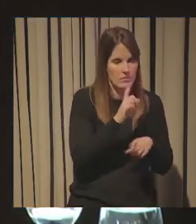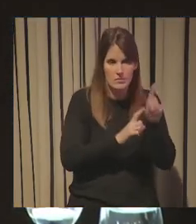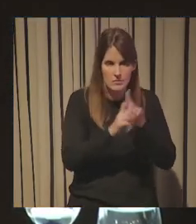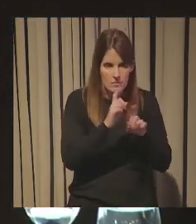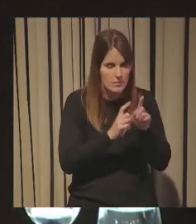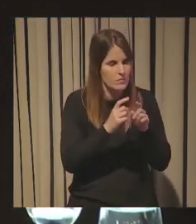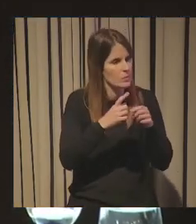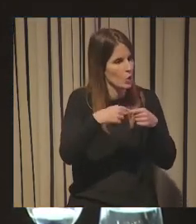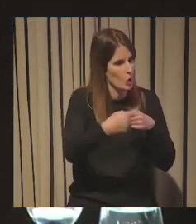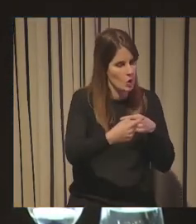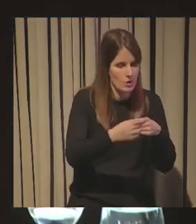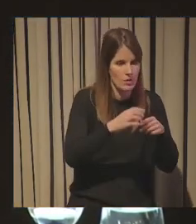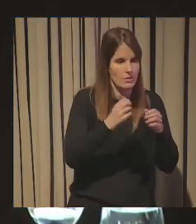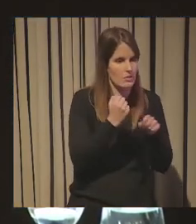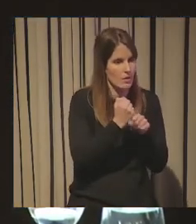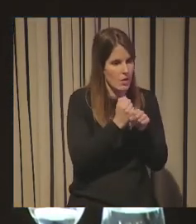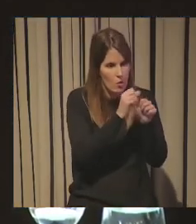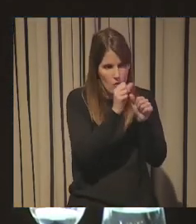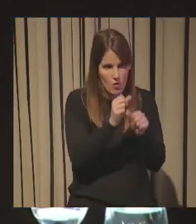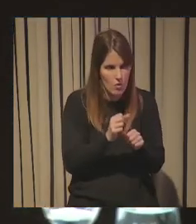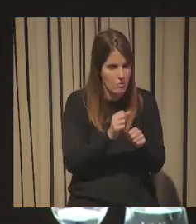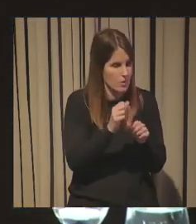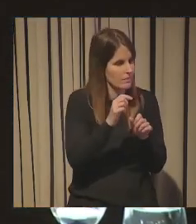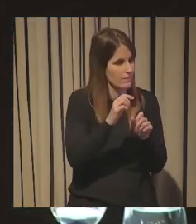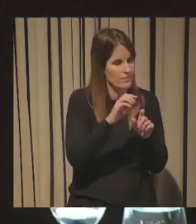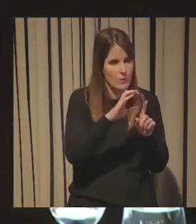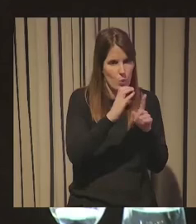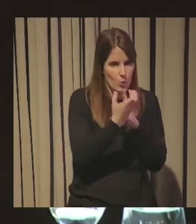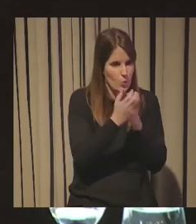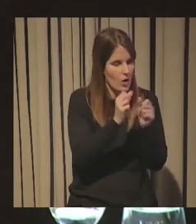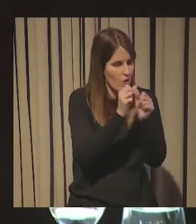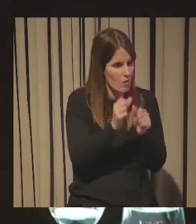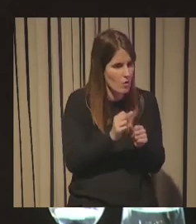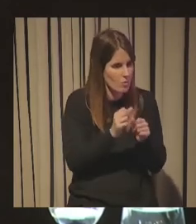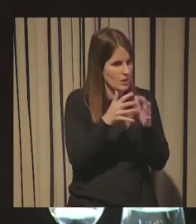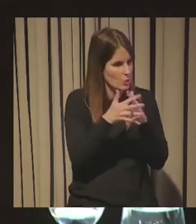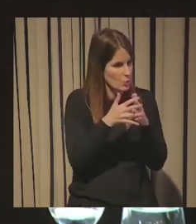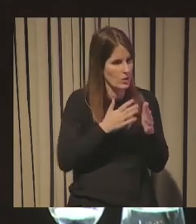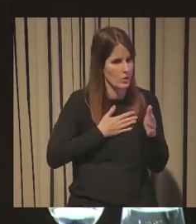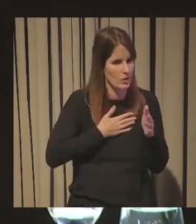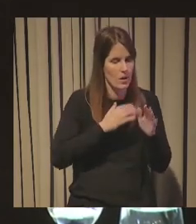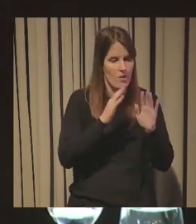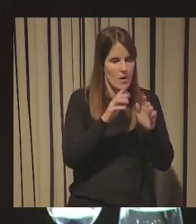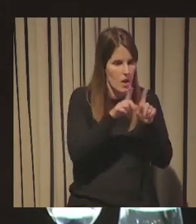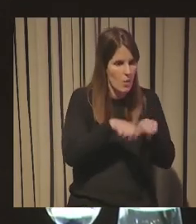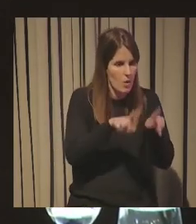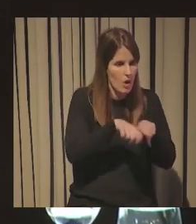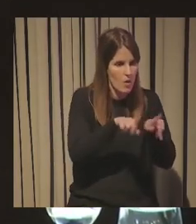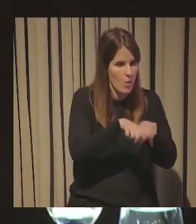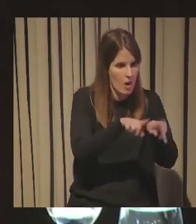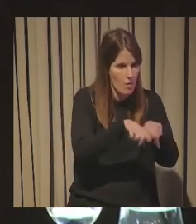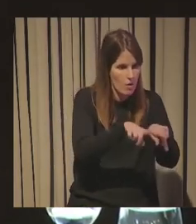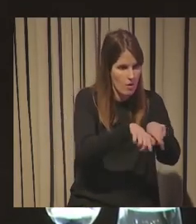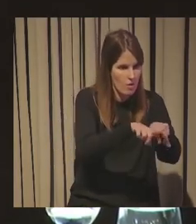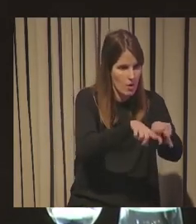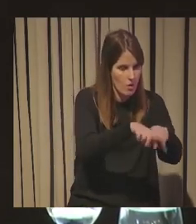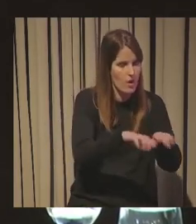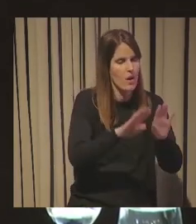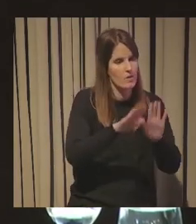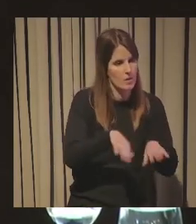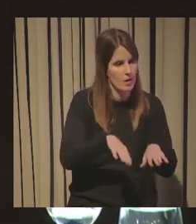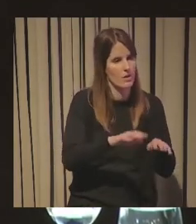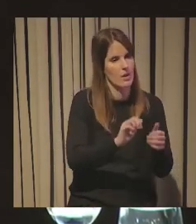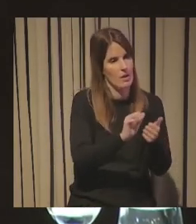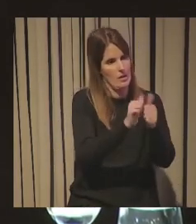día a día por tus dinámicas o por la propia cultura de la organización te hace llevar una inercia y a veces intentar cambiar esa inercia ya seas pequeño mediano o